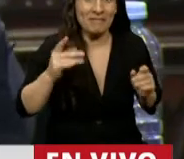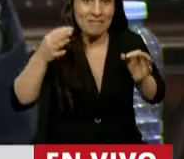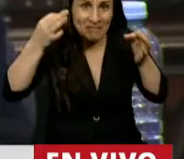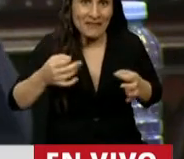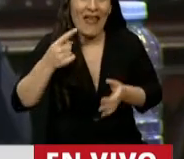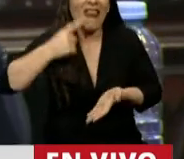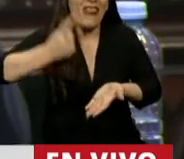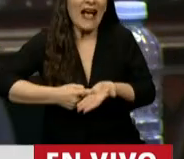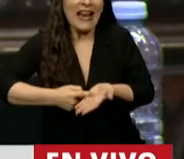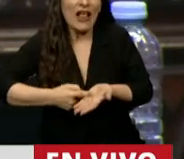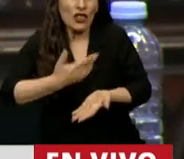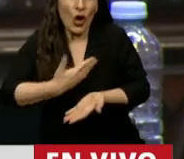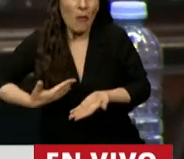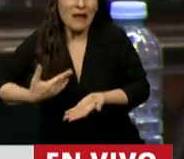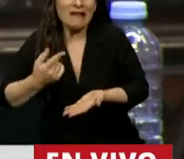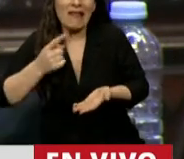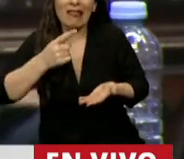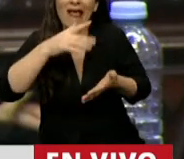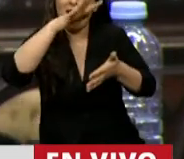una carilla con dos artículos.